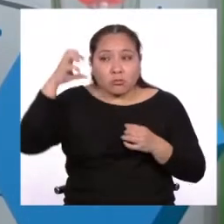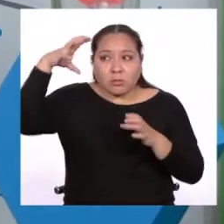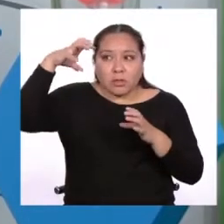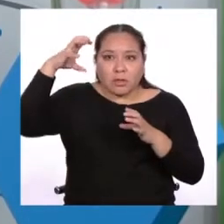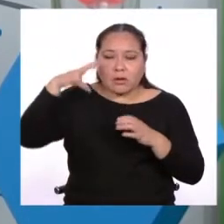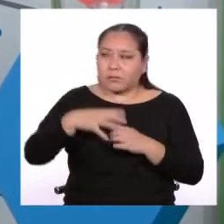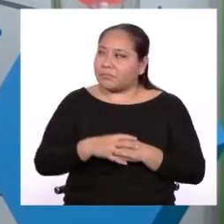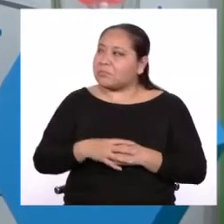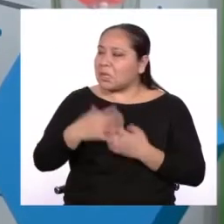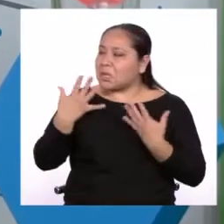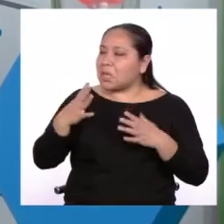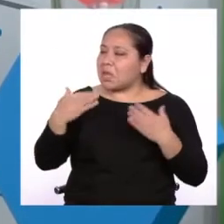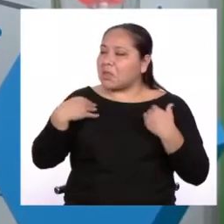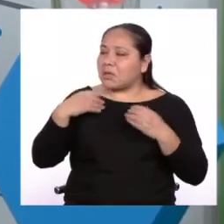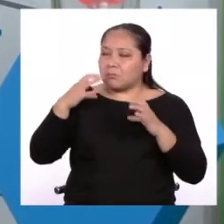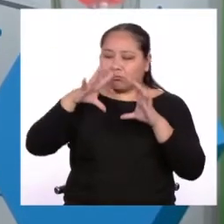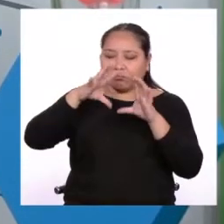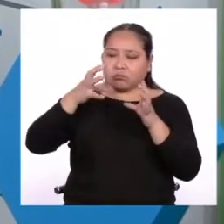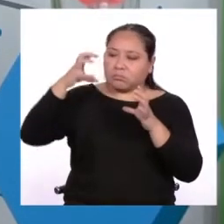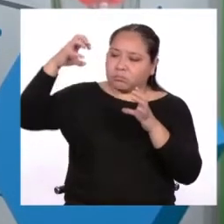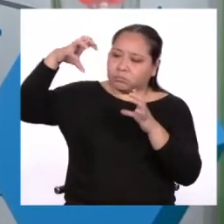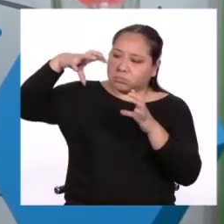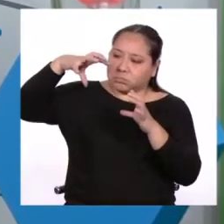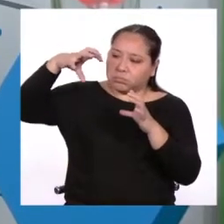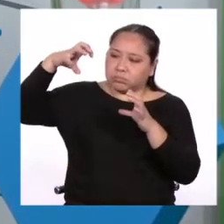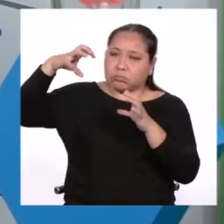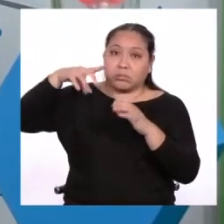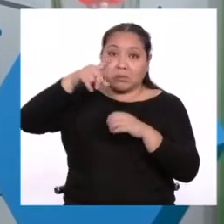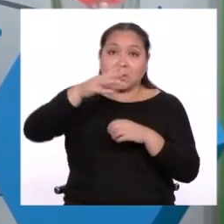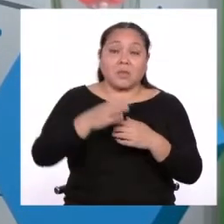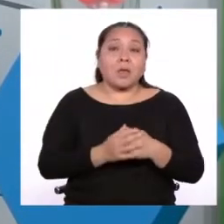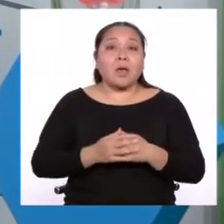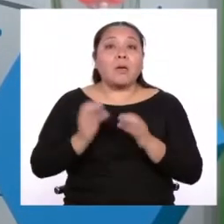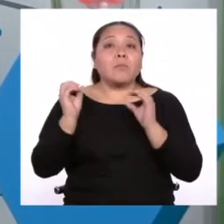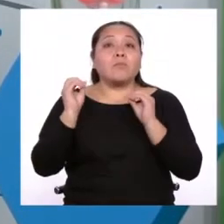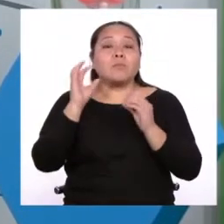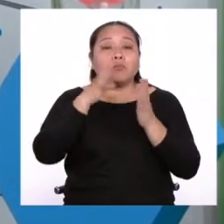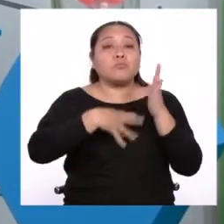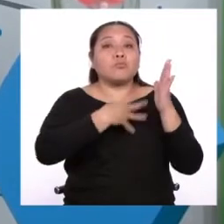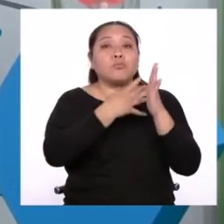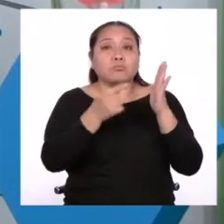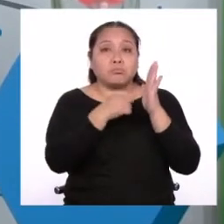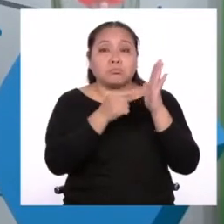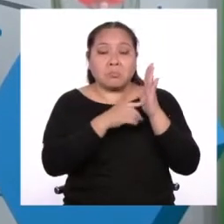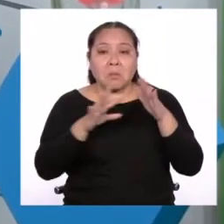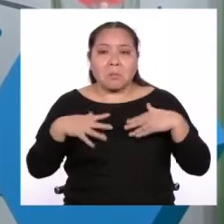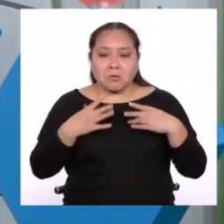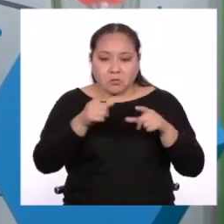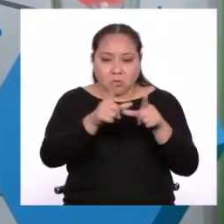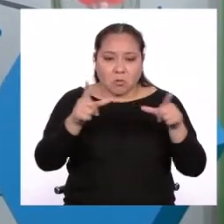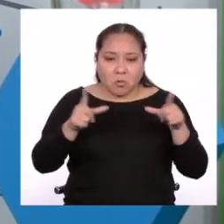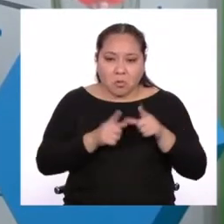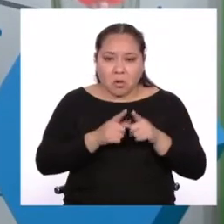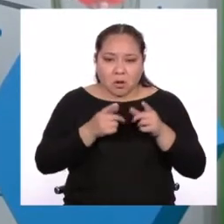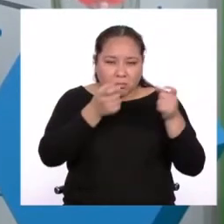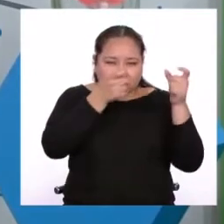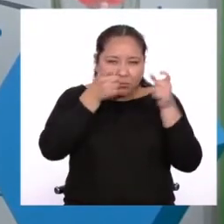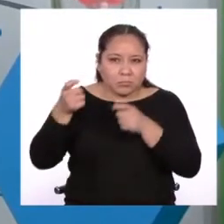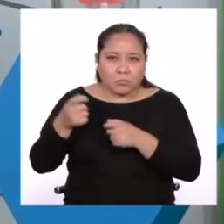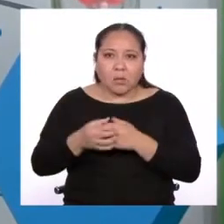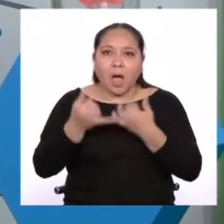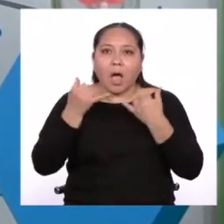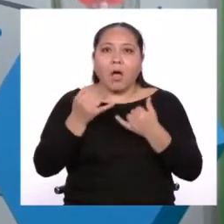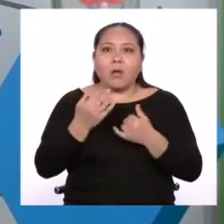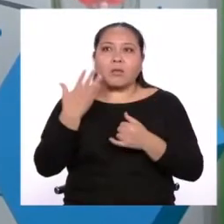Delta, ¿tienes más información al respecto? Te he programado para una visita a una estación de monitoreo. Ok, perfecto. ¿Y para cuándo es la cita? En este